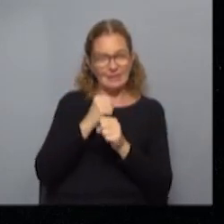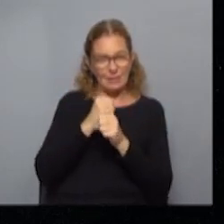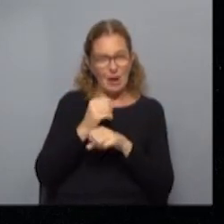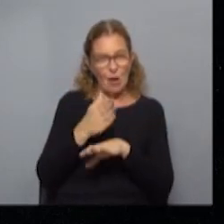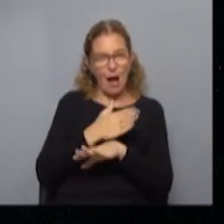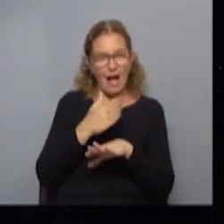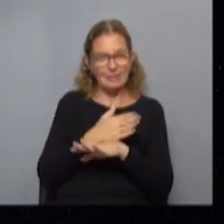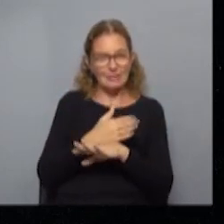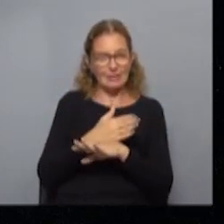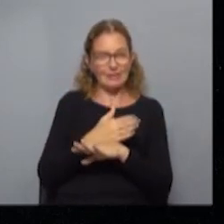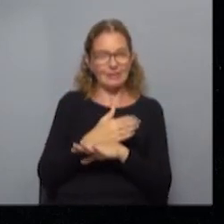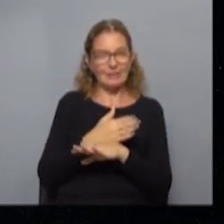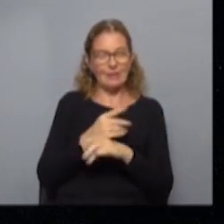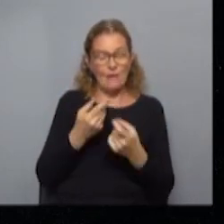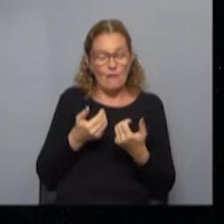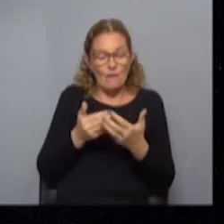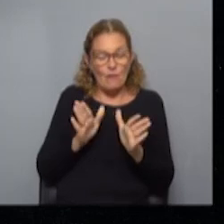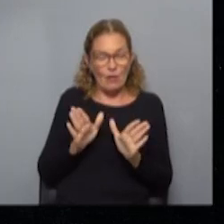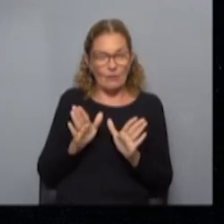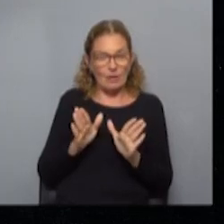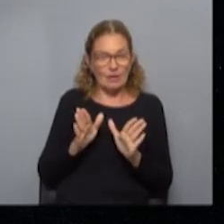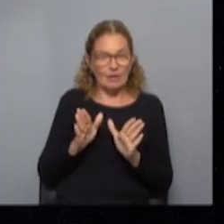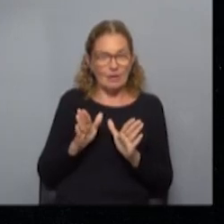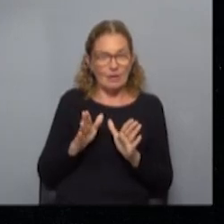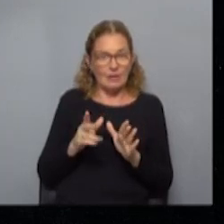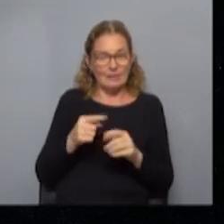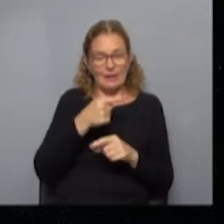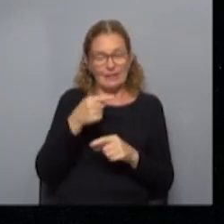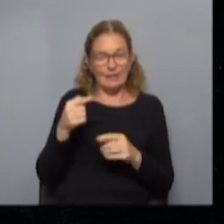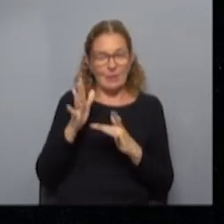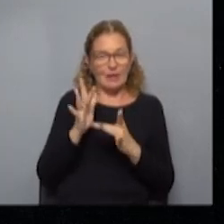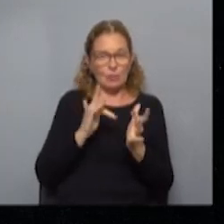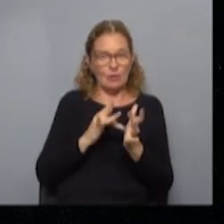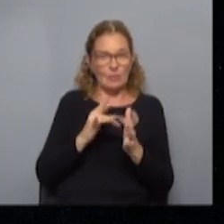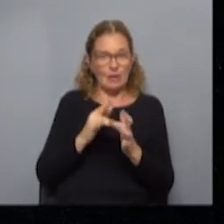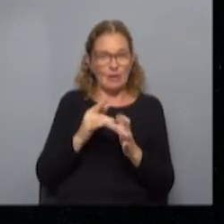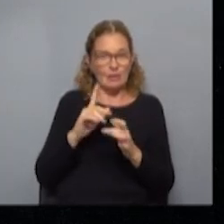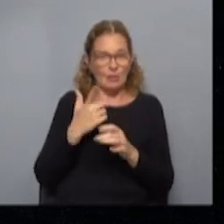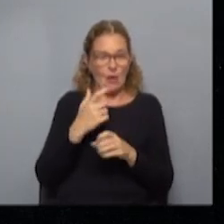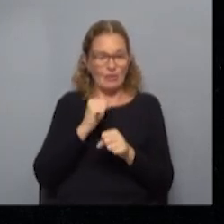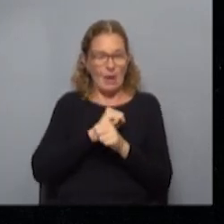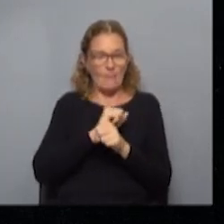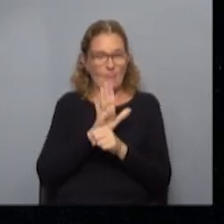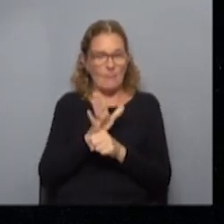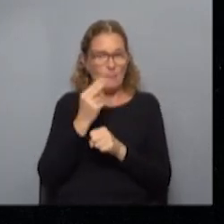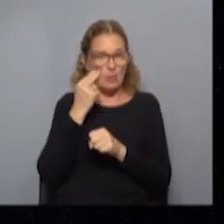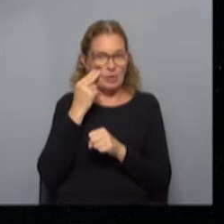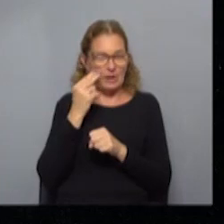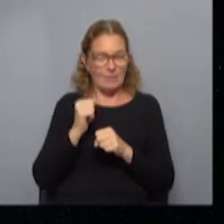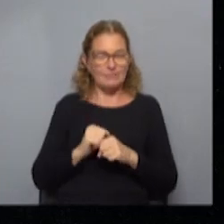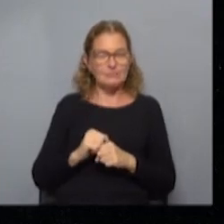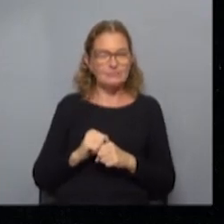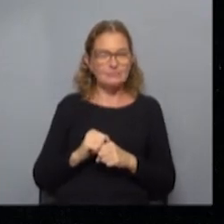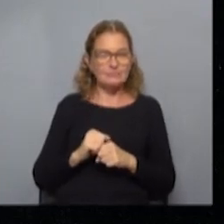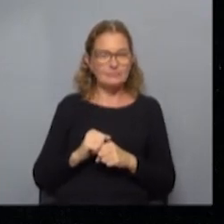previo de reapertura y de laburo antes de que llegara esta semana de turismo sin emergencia sanitaria que genera obviamente tanta expectativa?